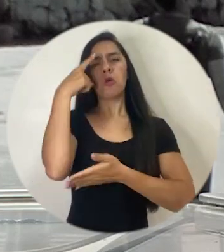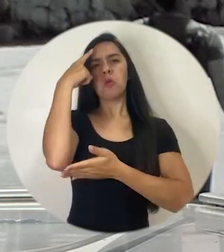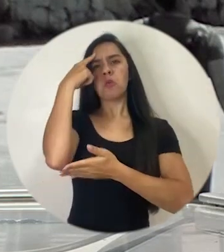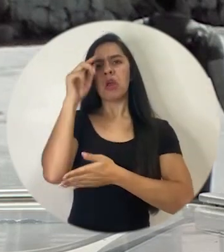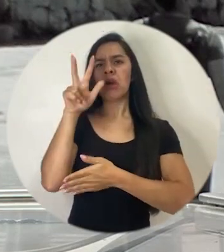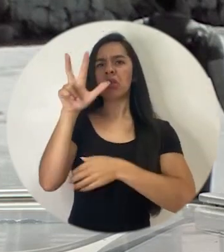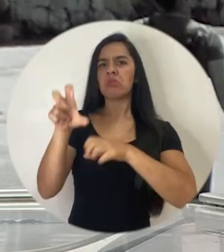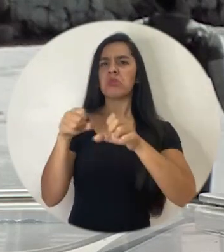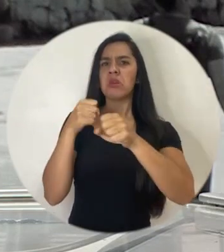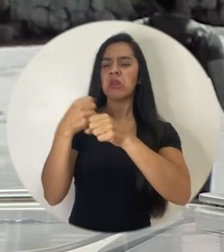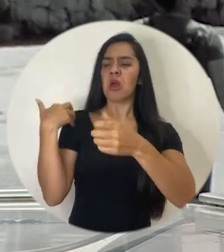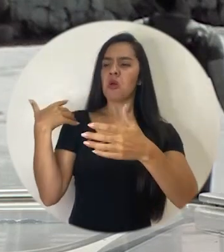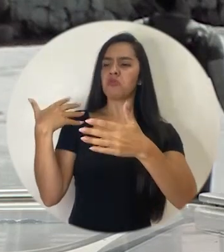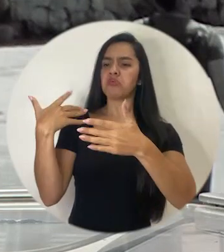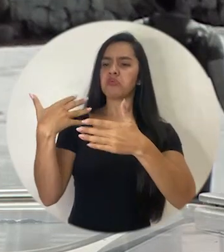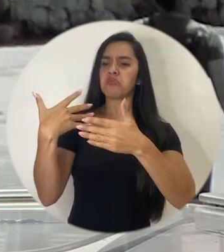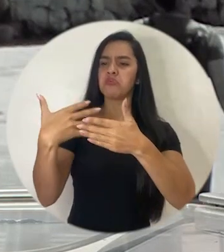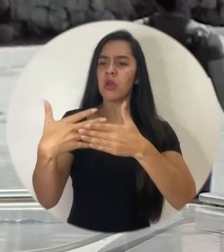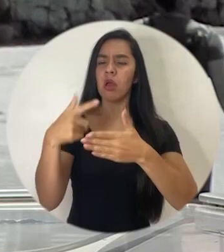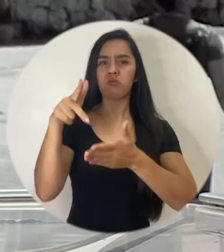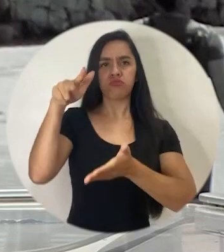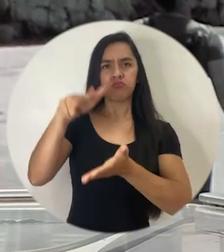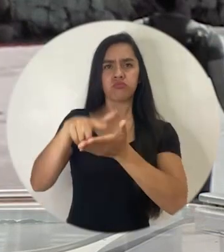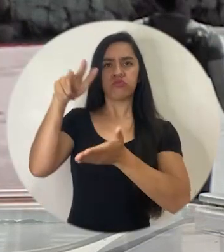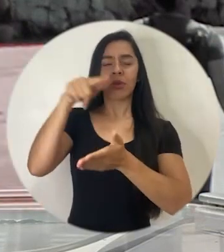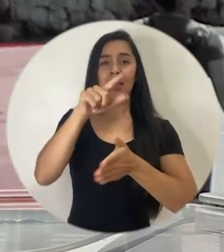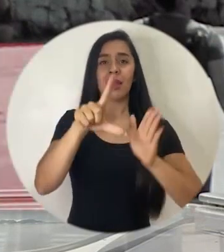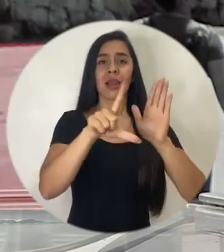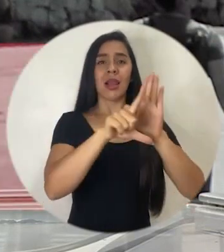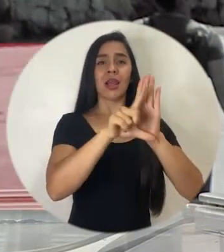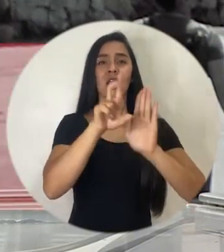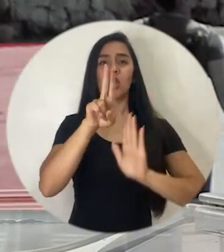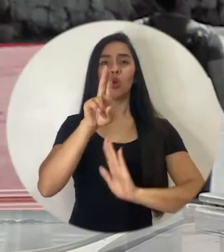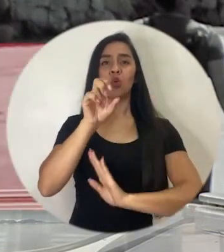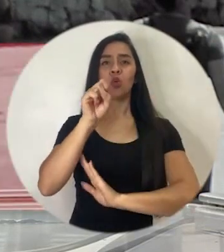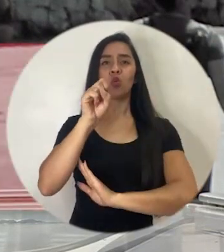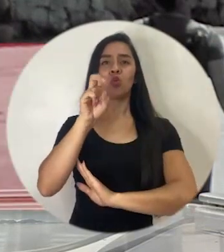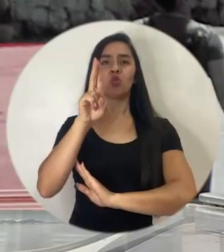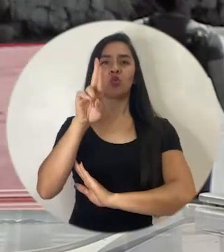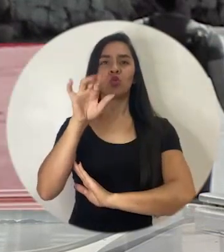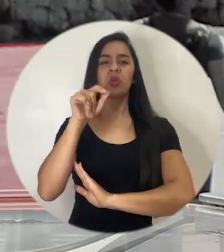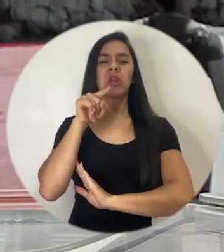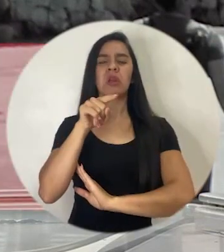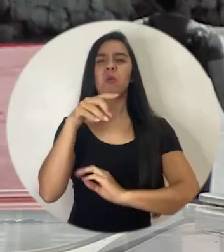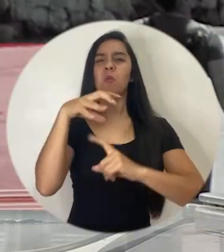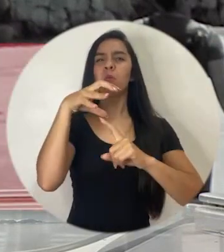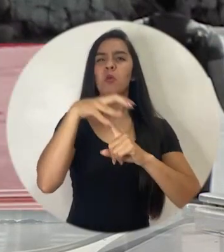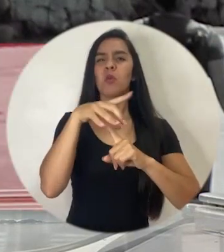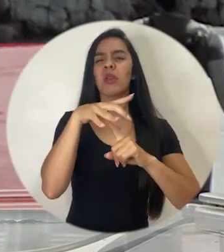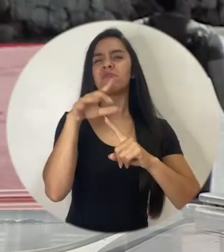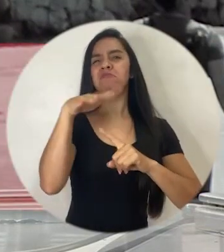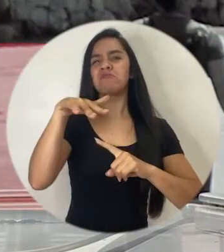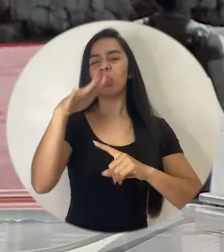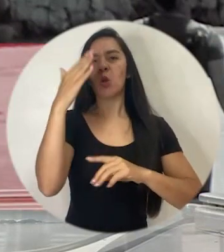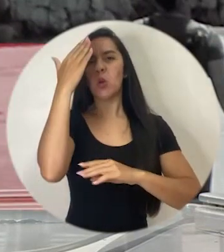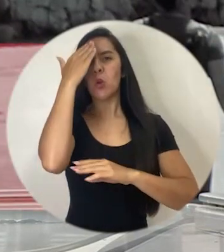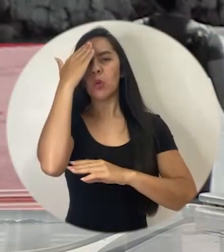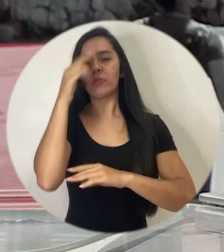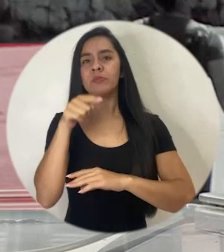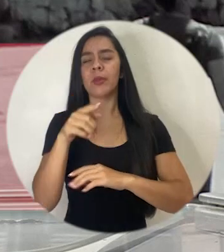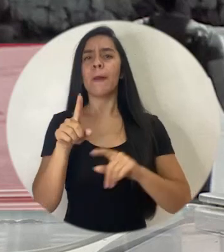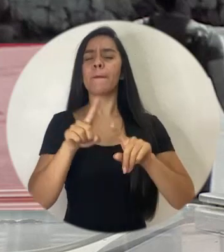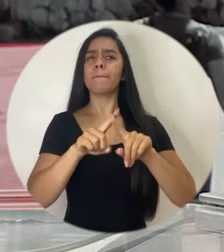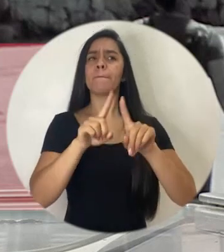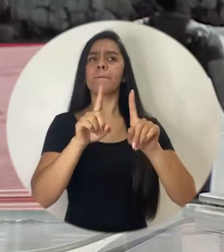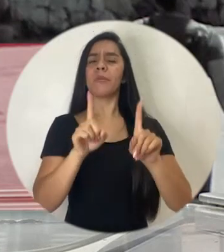son tres años de que entró en vigencia lo que se conoció como la ley de usura, que como popularmente se conoce. Sin embargo,